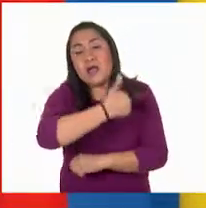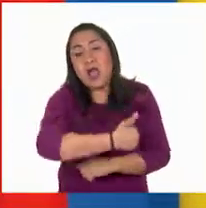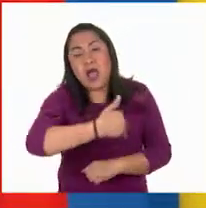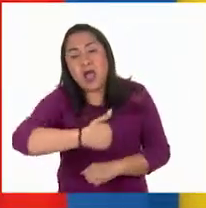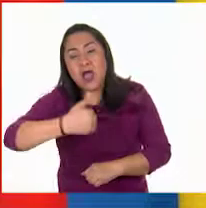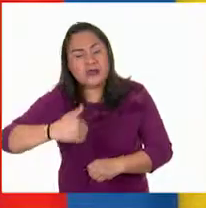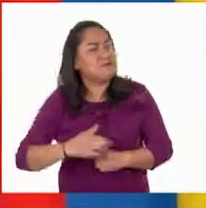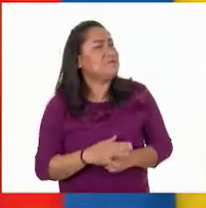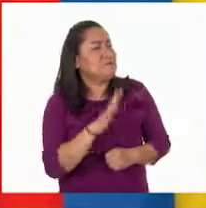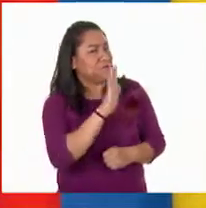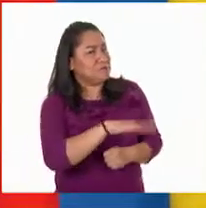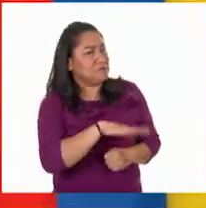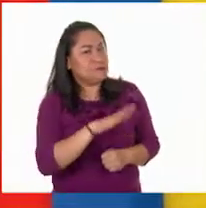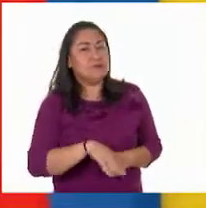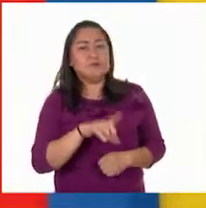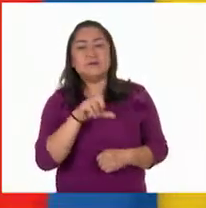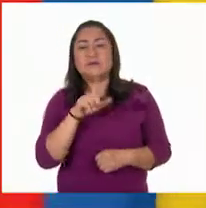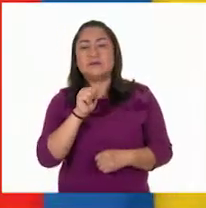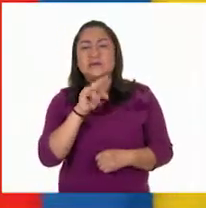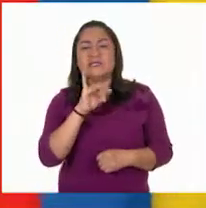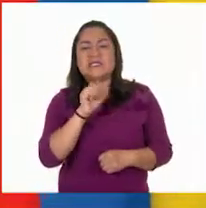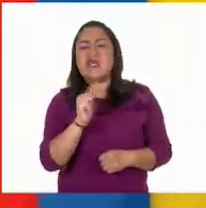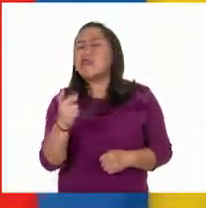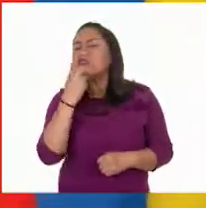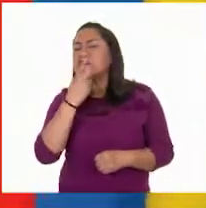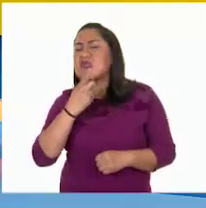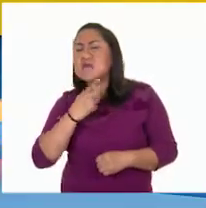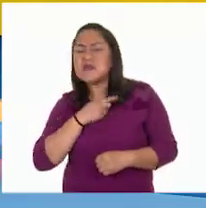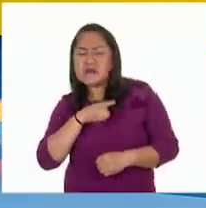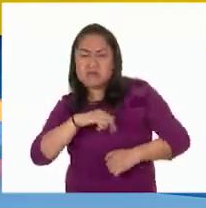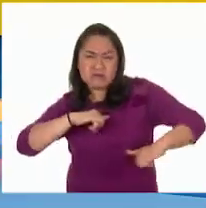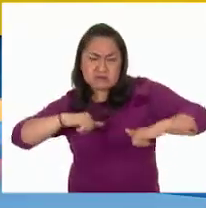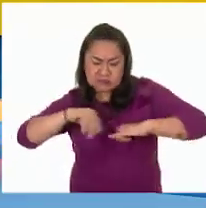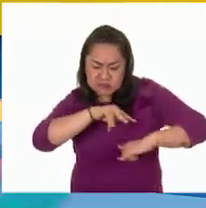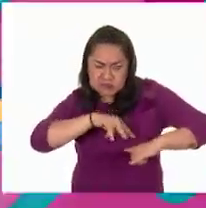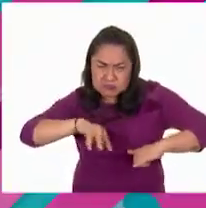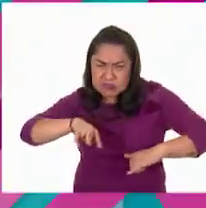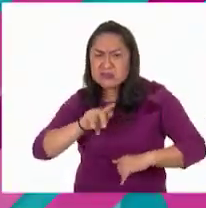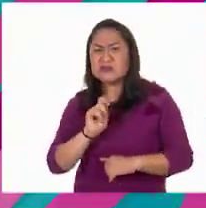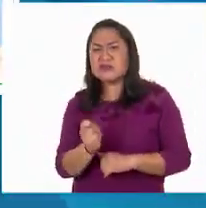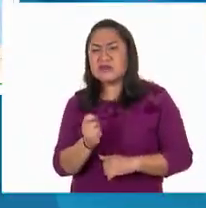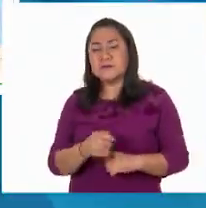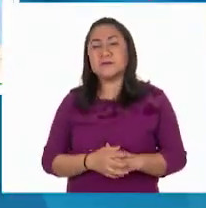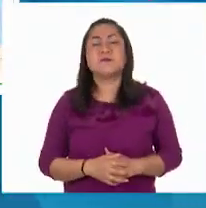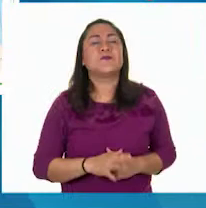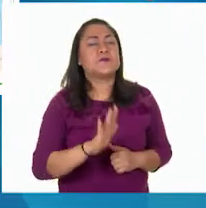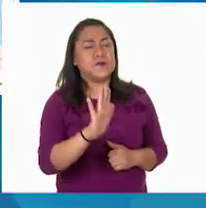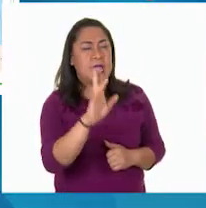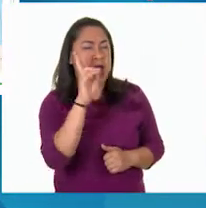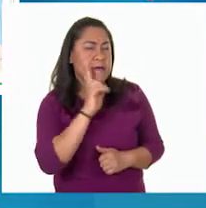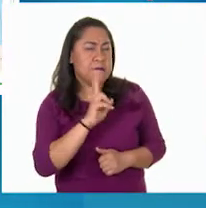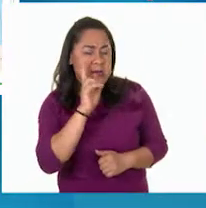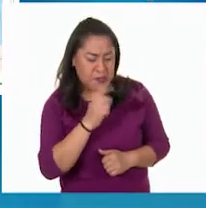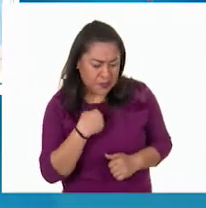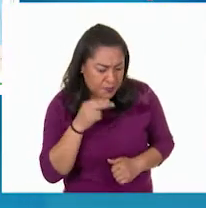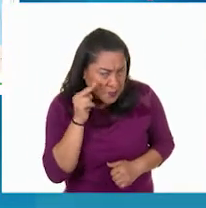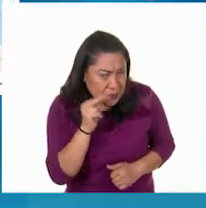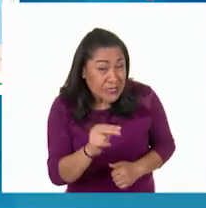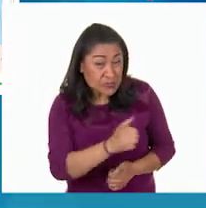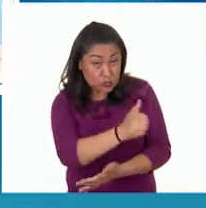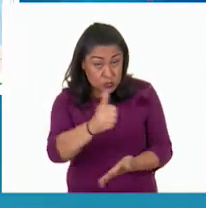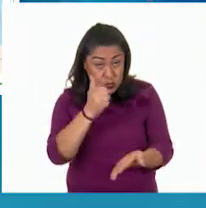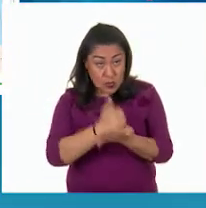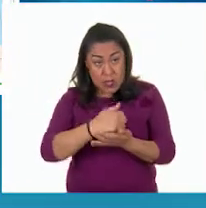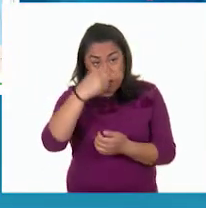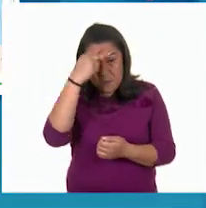¿qué me puedes decir al respecto de lo que se representa en el mapa? A ver, observo que solo en la Ciudad de México